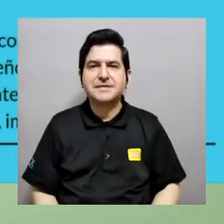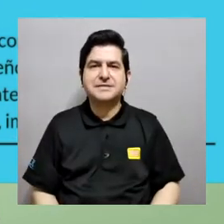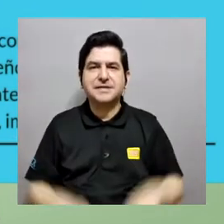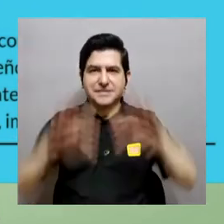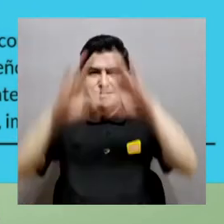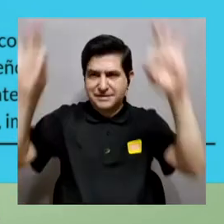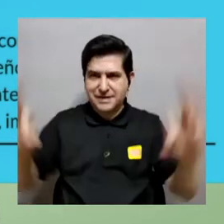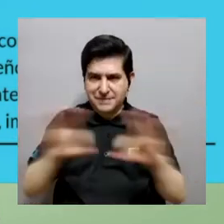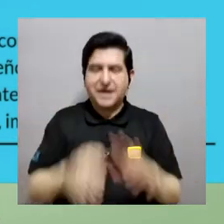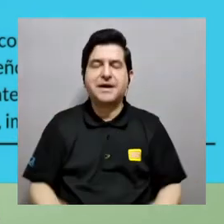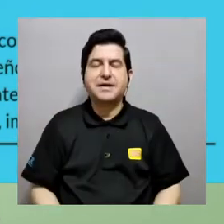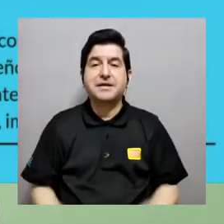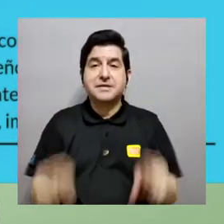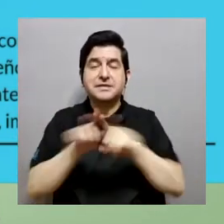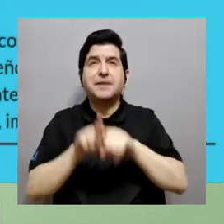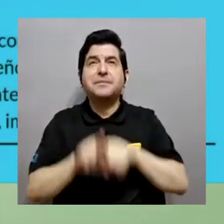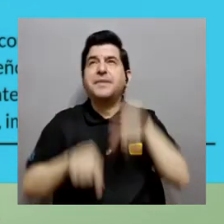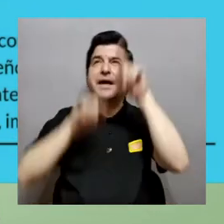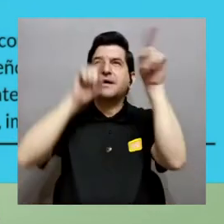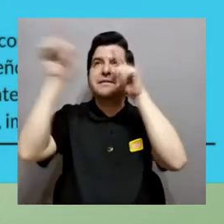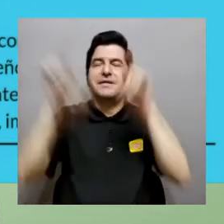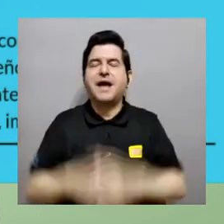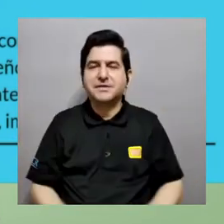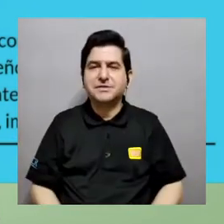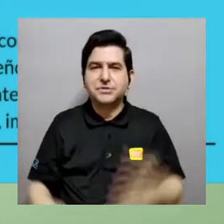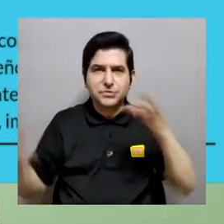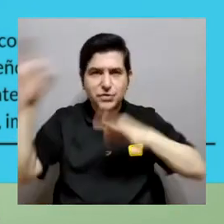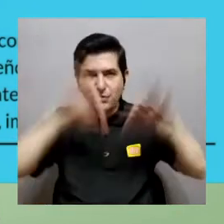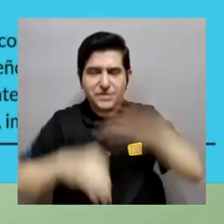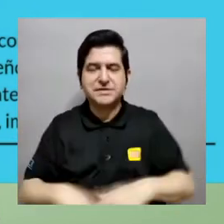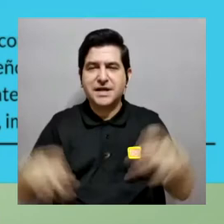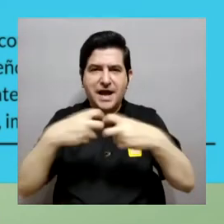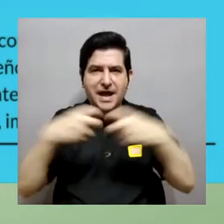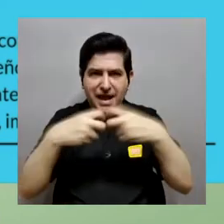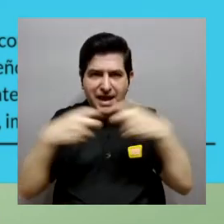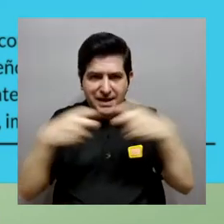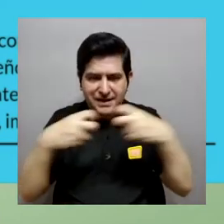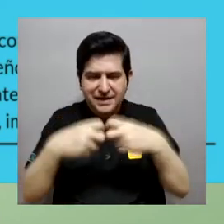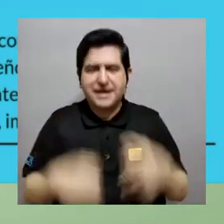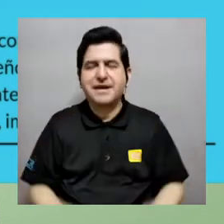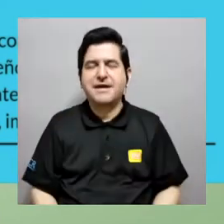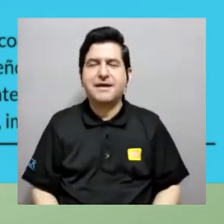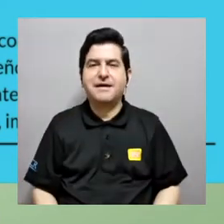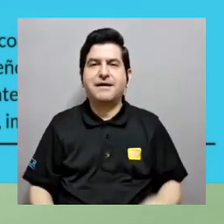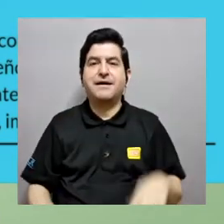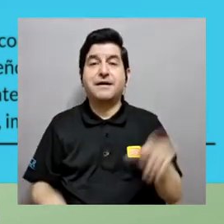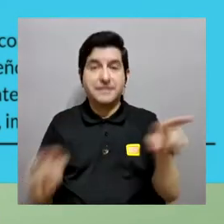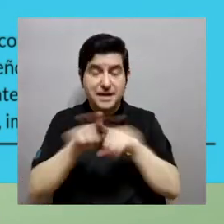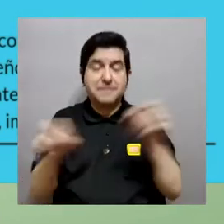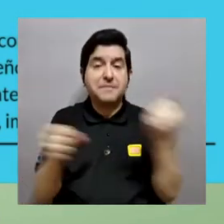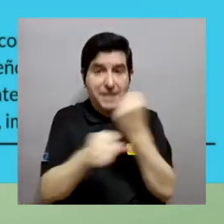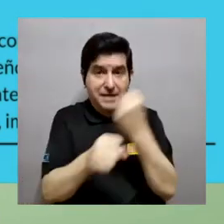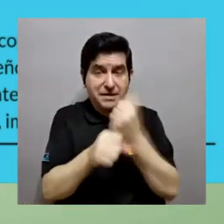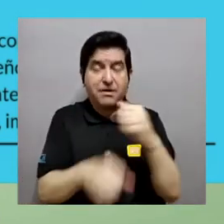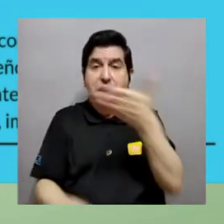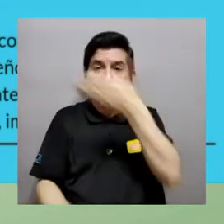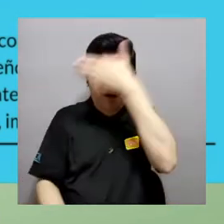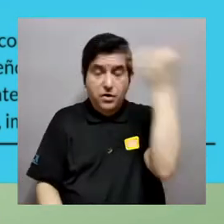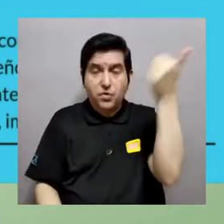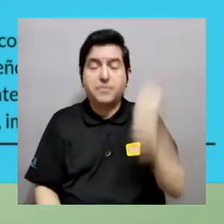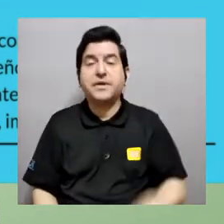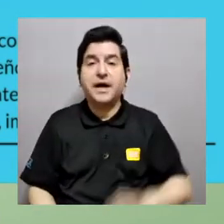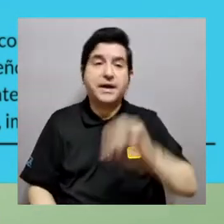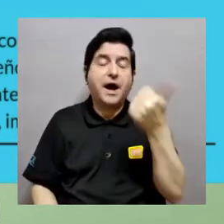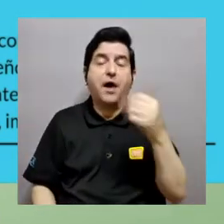microbiología y tratamiento de imágenes, entre otros. Tenemos colegas desde astrofísica, por ejemplo, Francisco Frutos, o en ingeniería eléctrica,